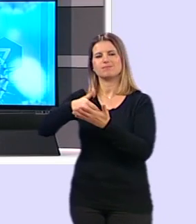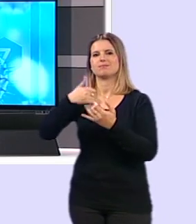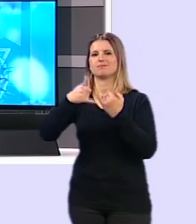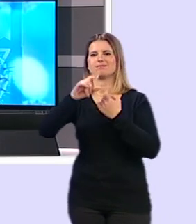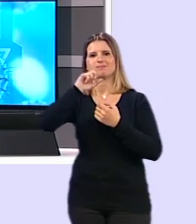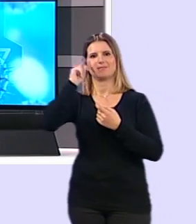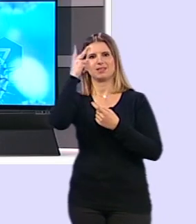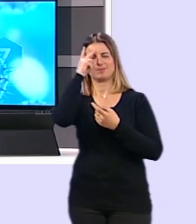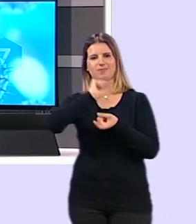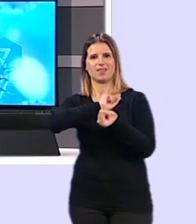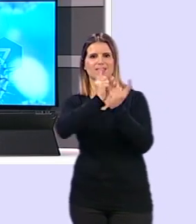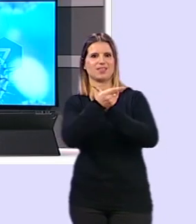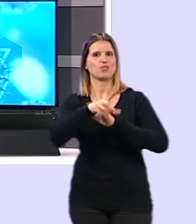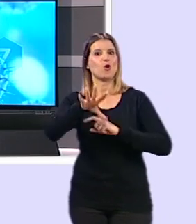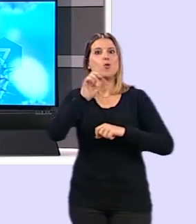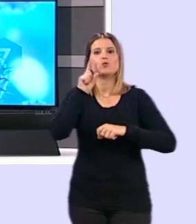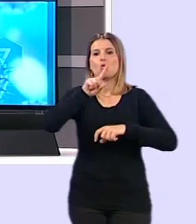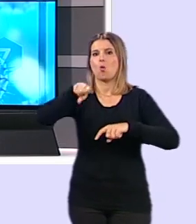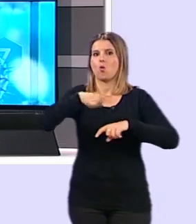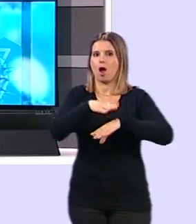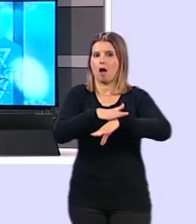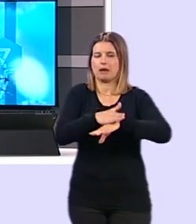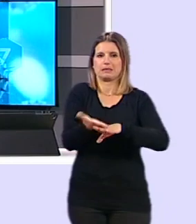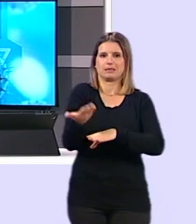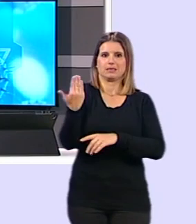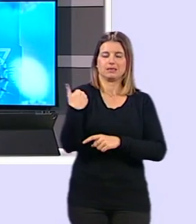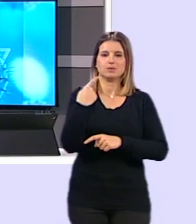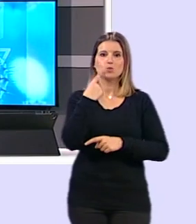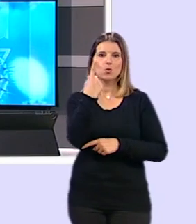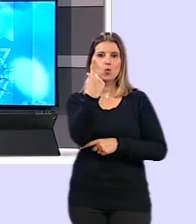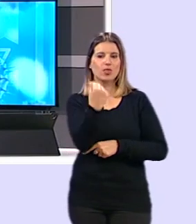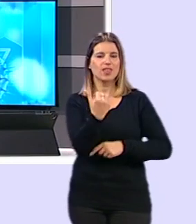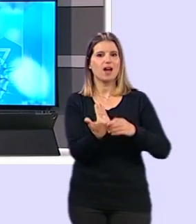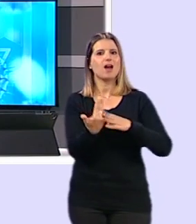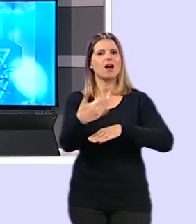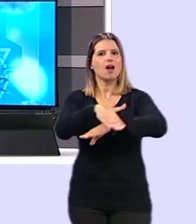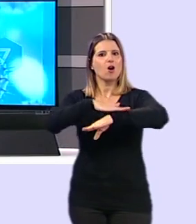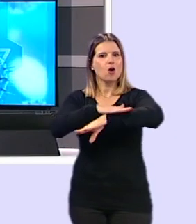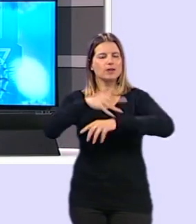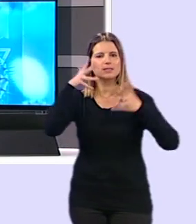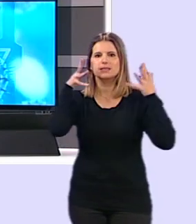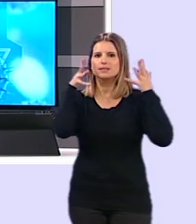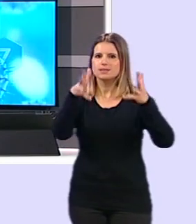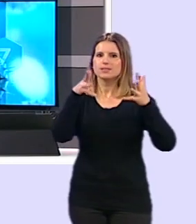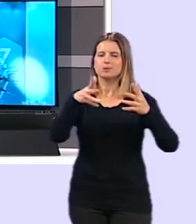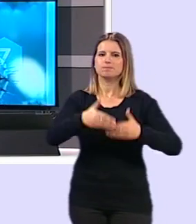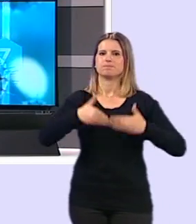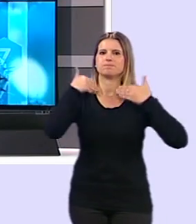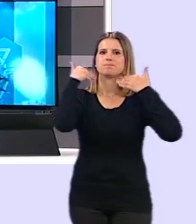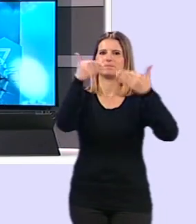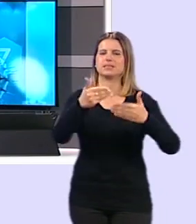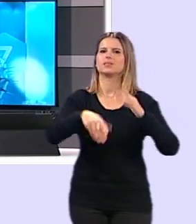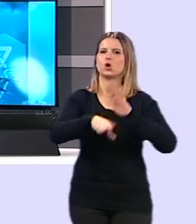cambie la decisión del gobierno en tan solo unas horas. Un día en el que el gobierno ha recomendado también la prolongación de la opción del